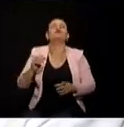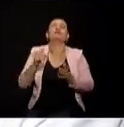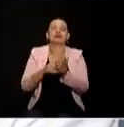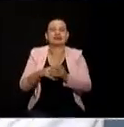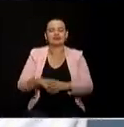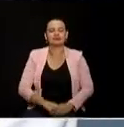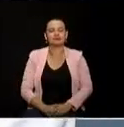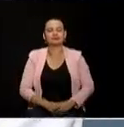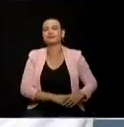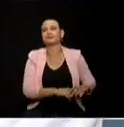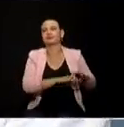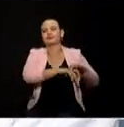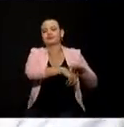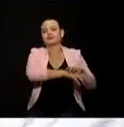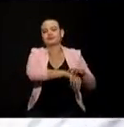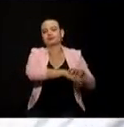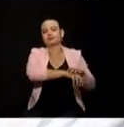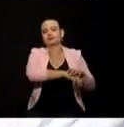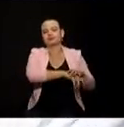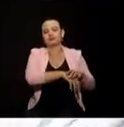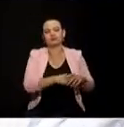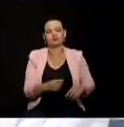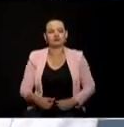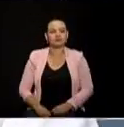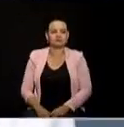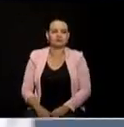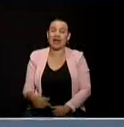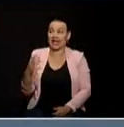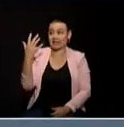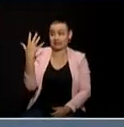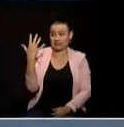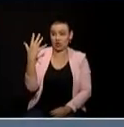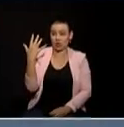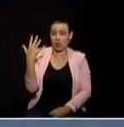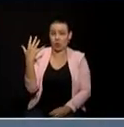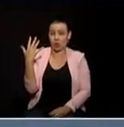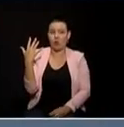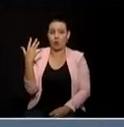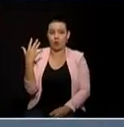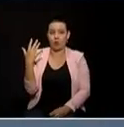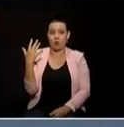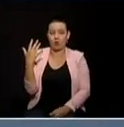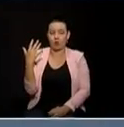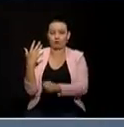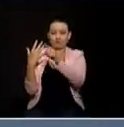y poderle preguntar al candidato juan esteban mejía bueno mi